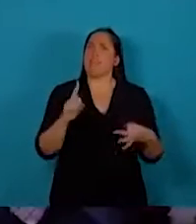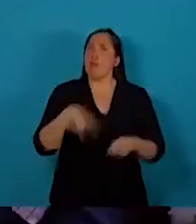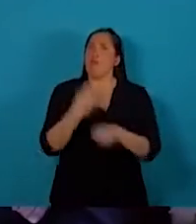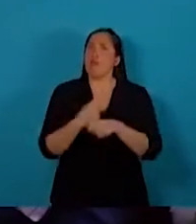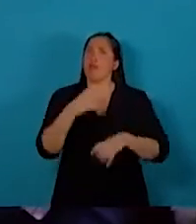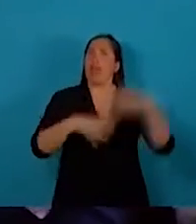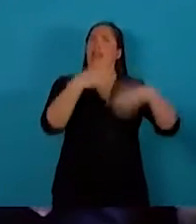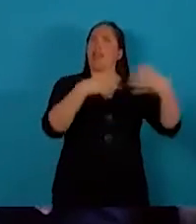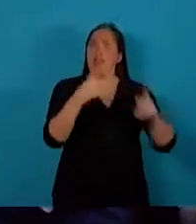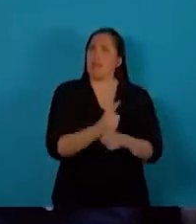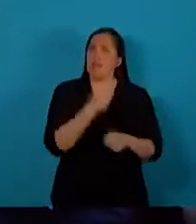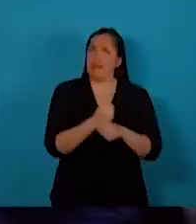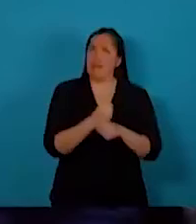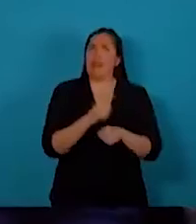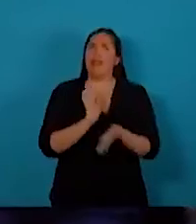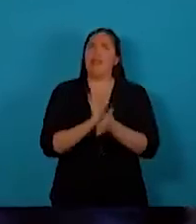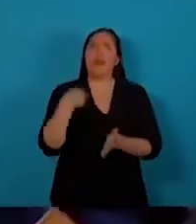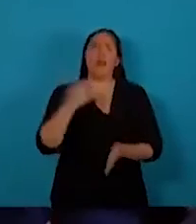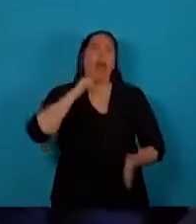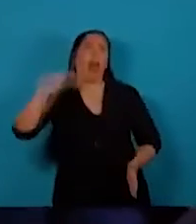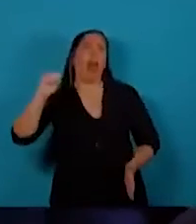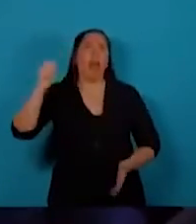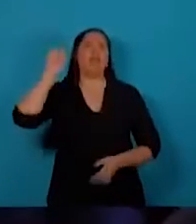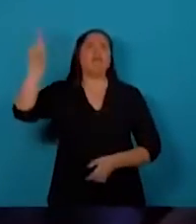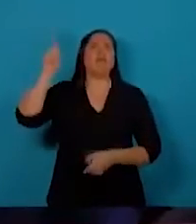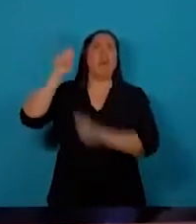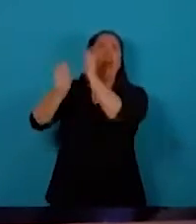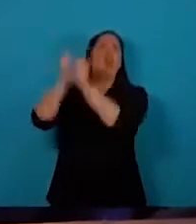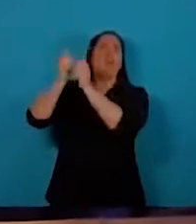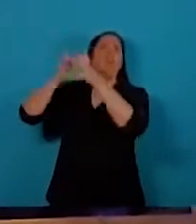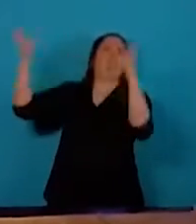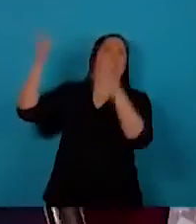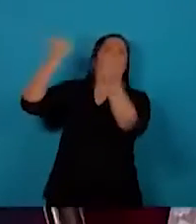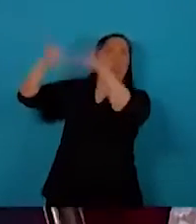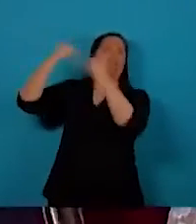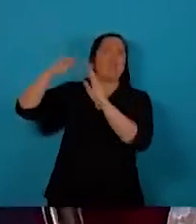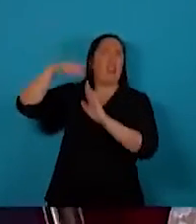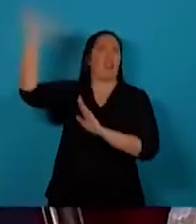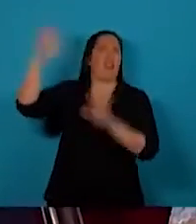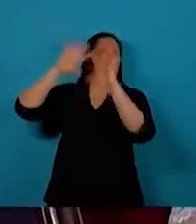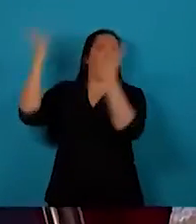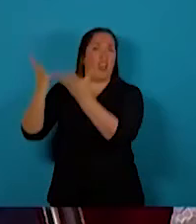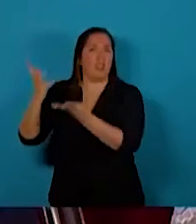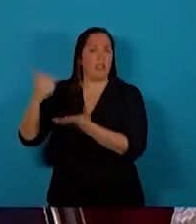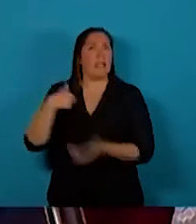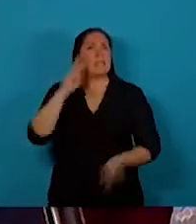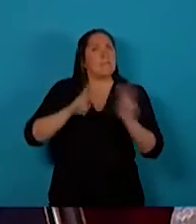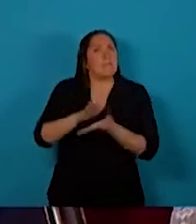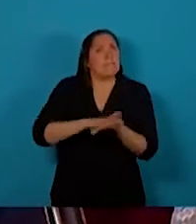y que deja al país rehén de los mercados financieros internacionales. Tenemos que sortear ese escenario.